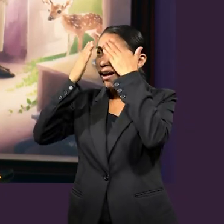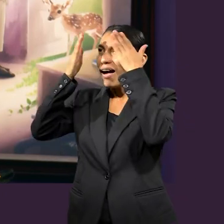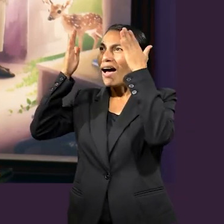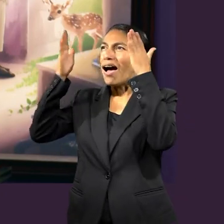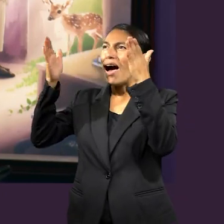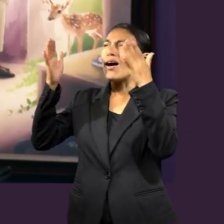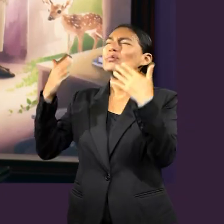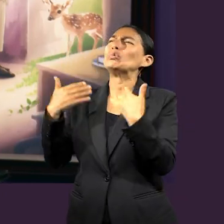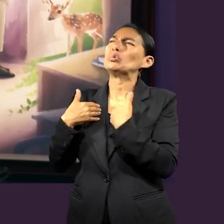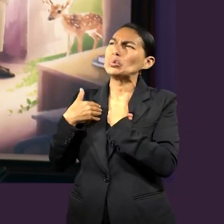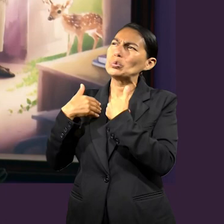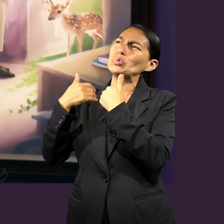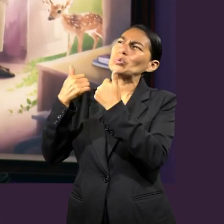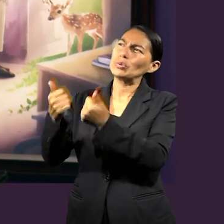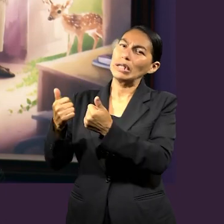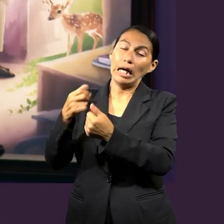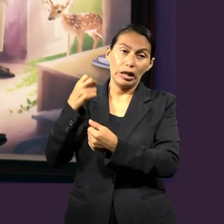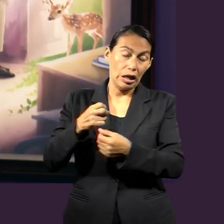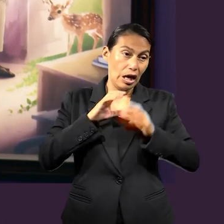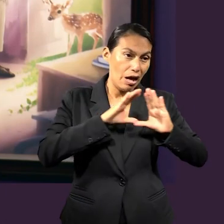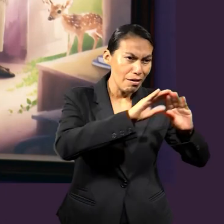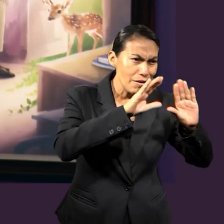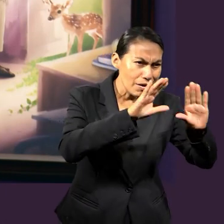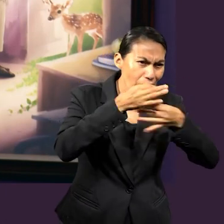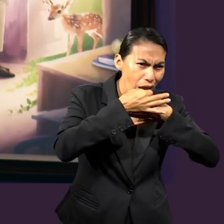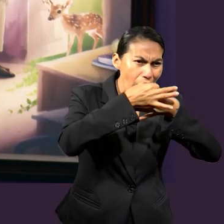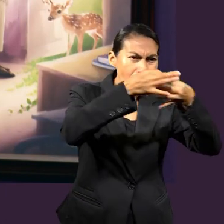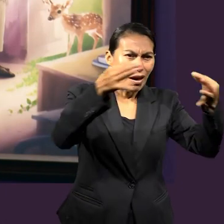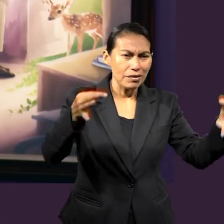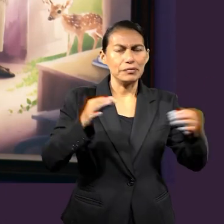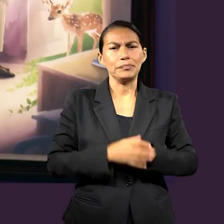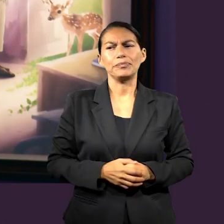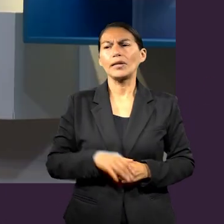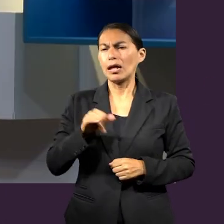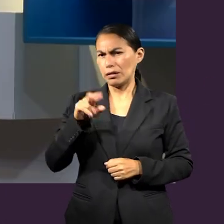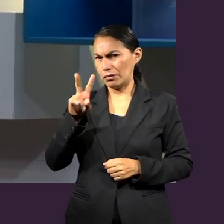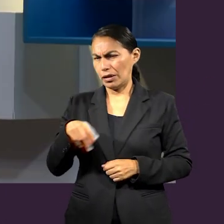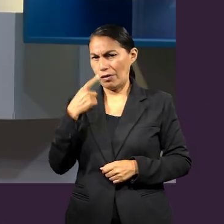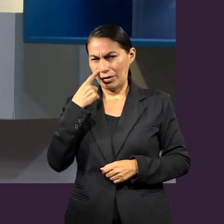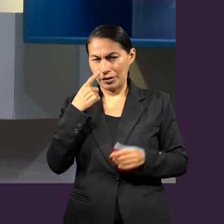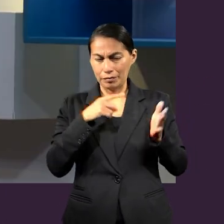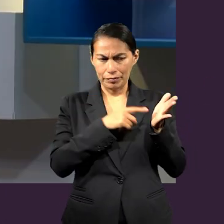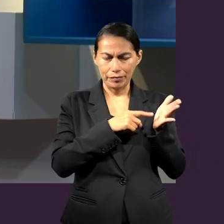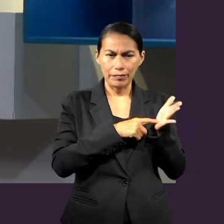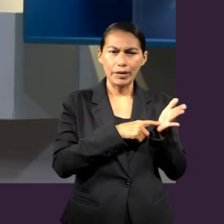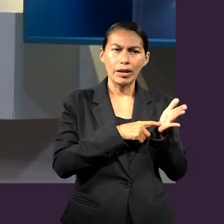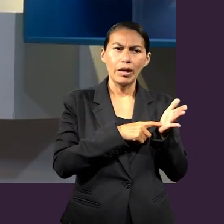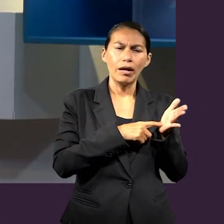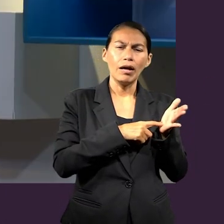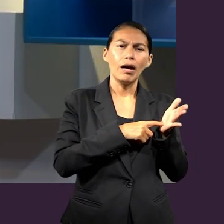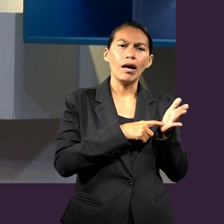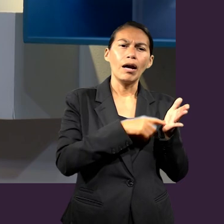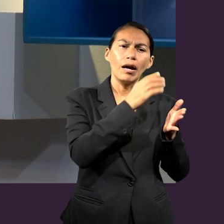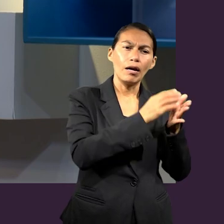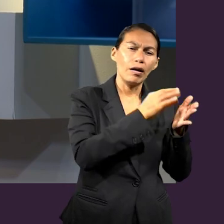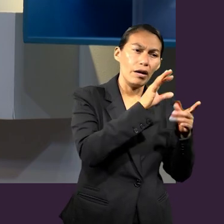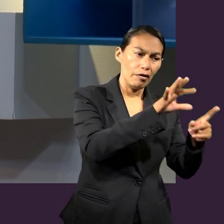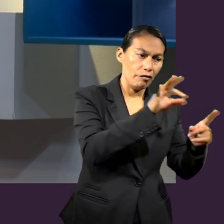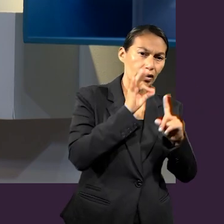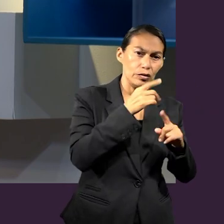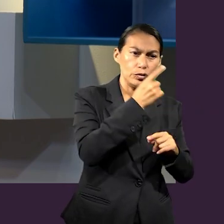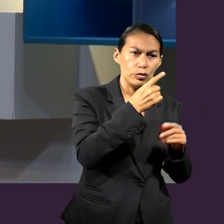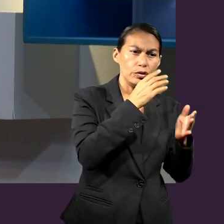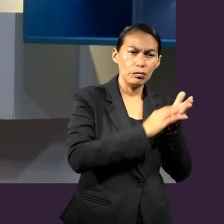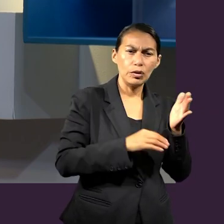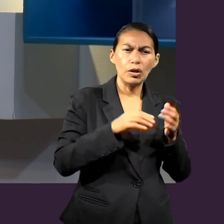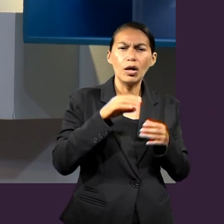verdades en esa misericordia y también pues para compartirla y aplicarla con nosotros. Sí, mira cómo lo presenta Pablo en el versículo 19 y 20